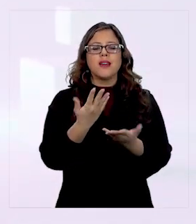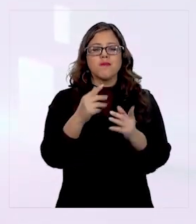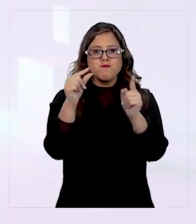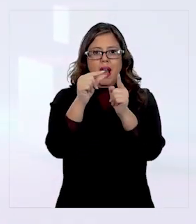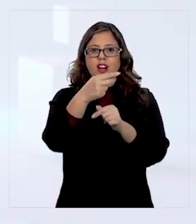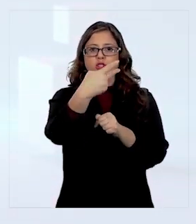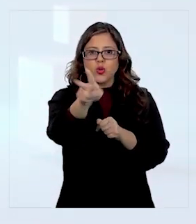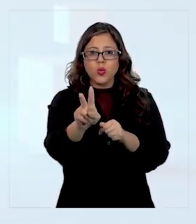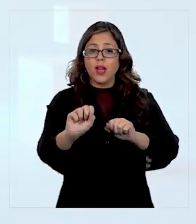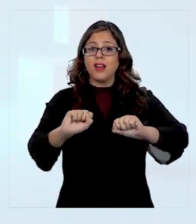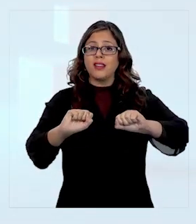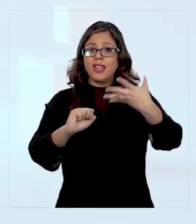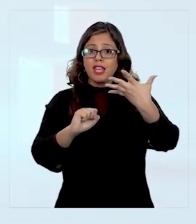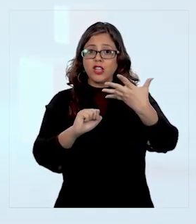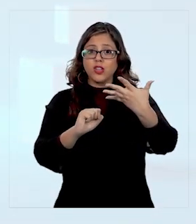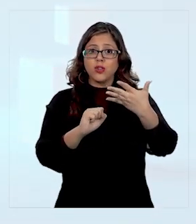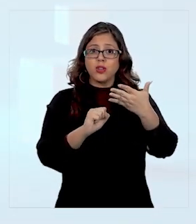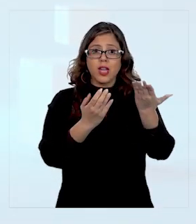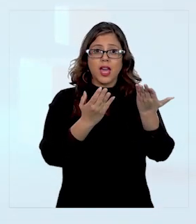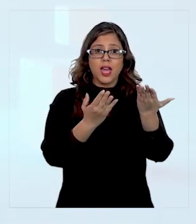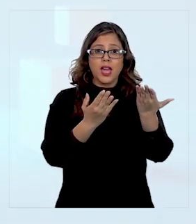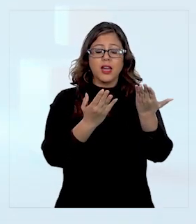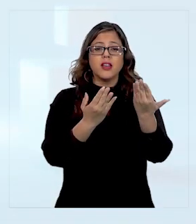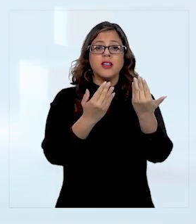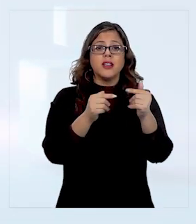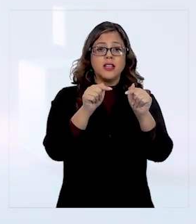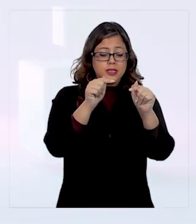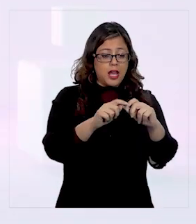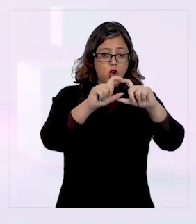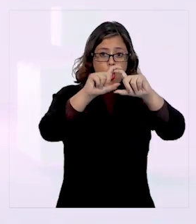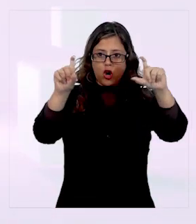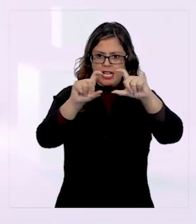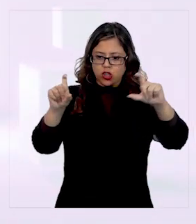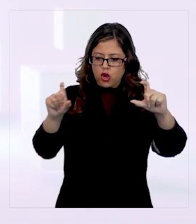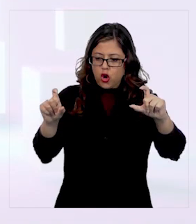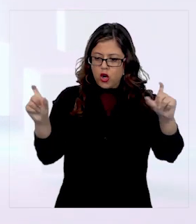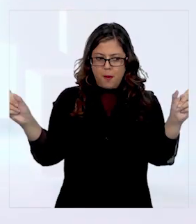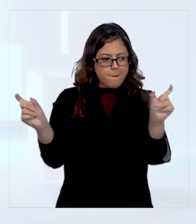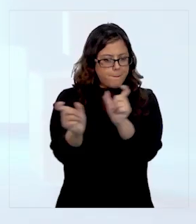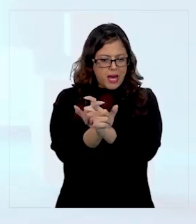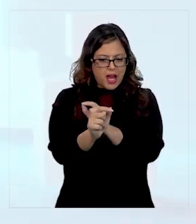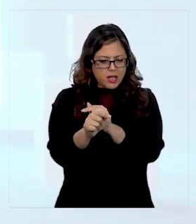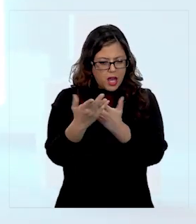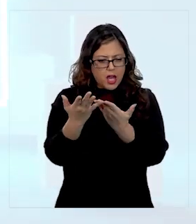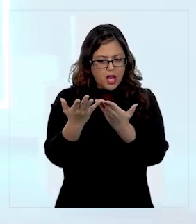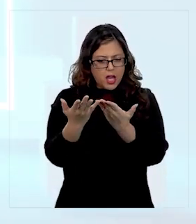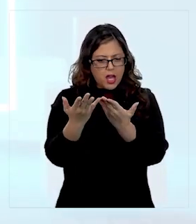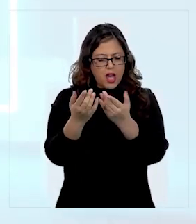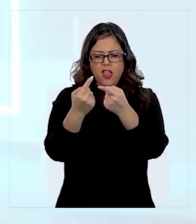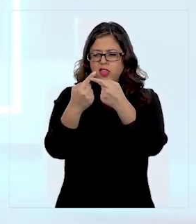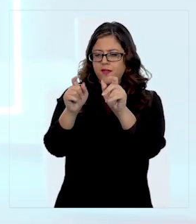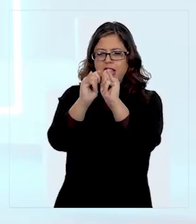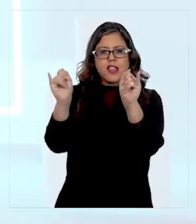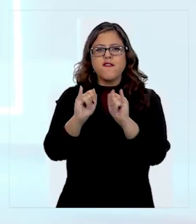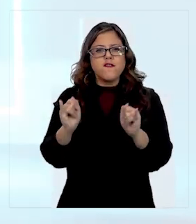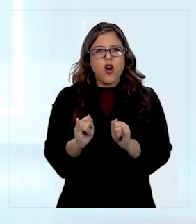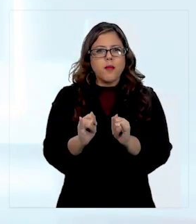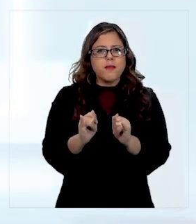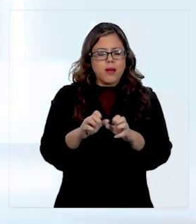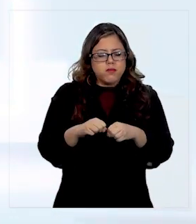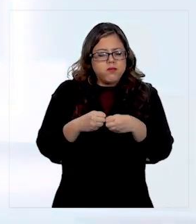5. Cambia la estructura de las oraciones que componen el texto, expresándolas de diversas maneras.